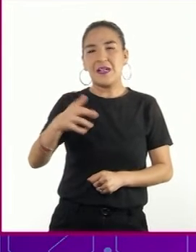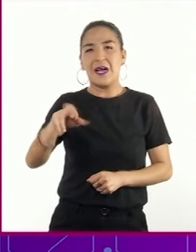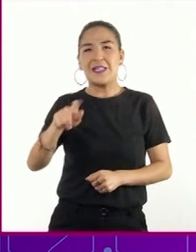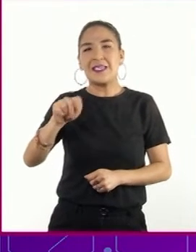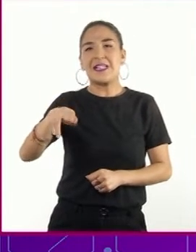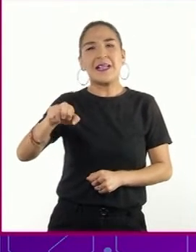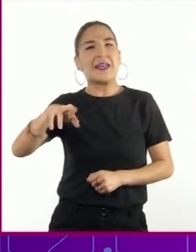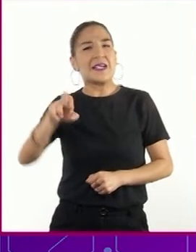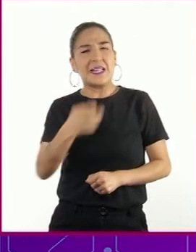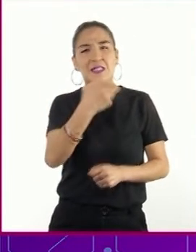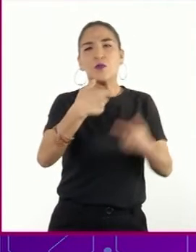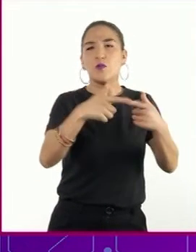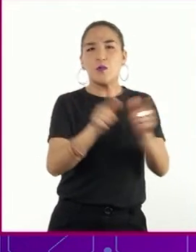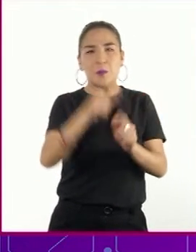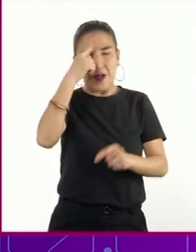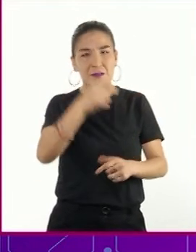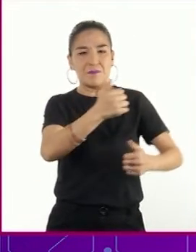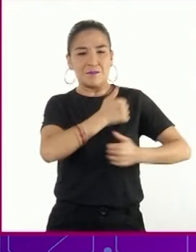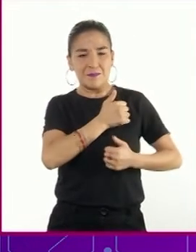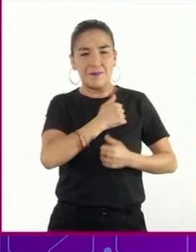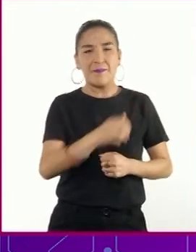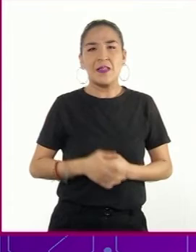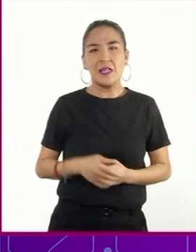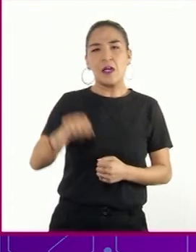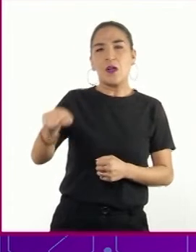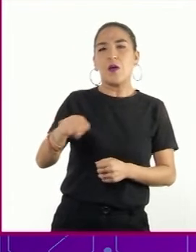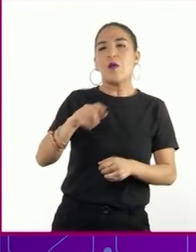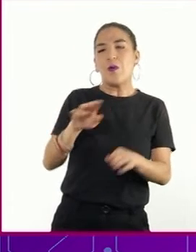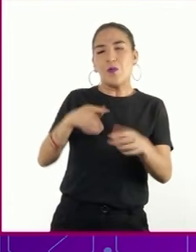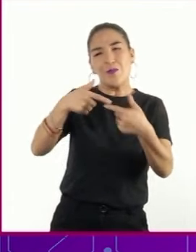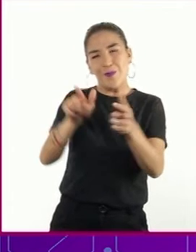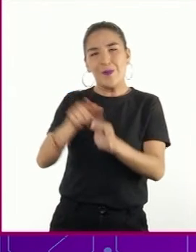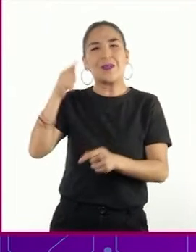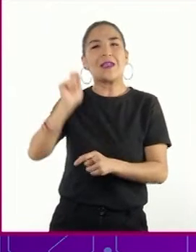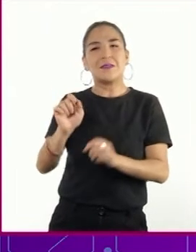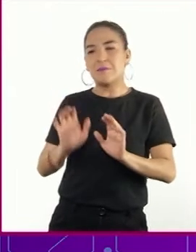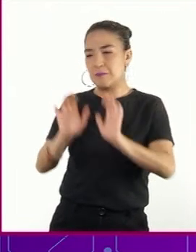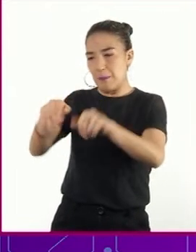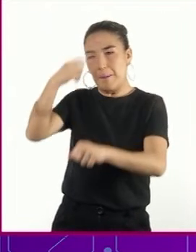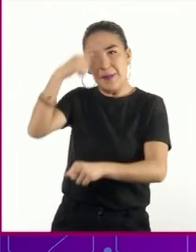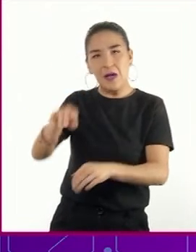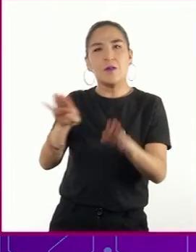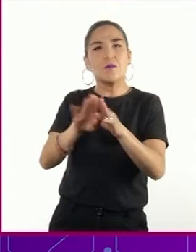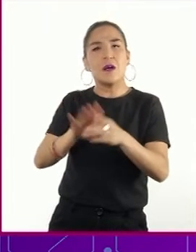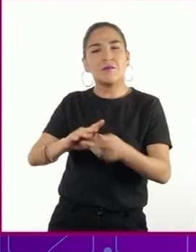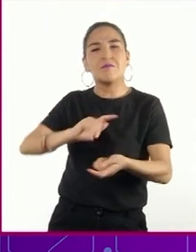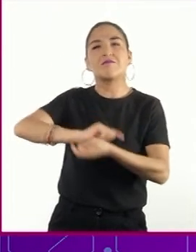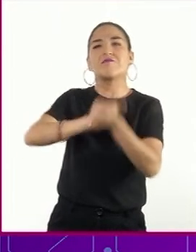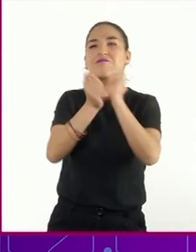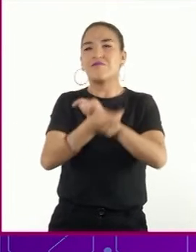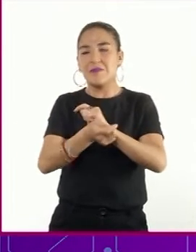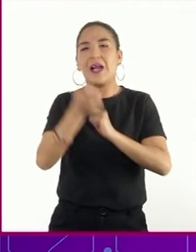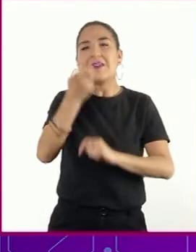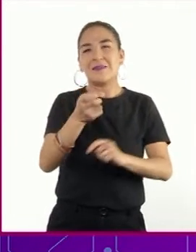y las que pertenecían a Volpi Argentate, que fueron adiestradas para convertirse en espías.